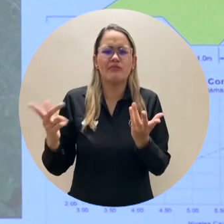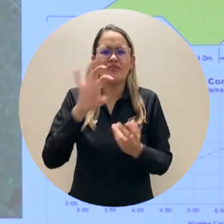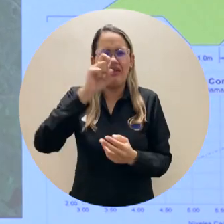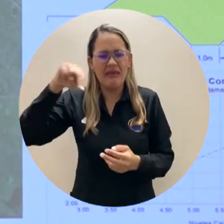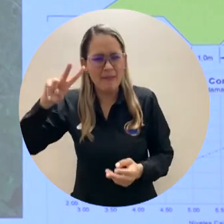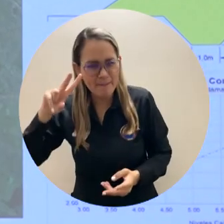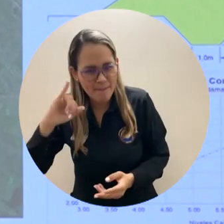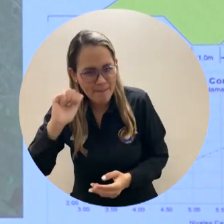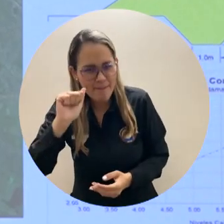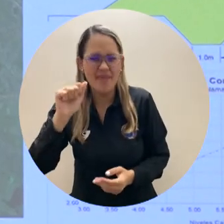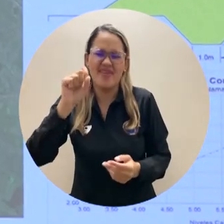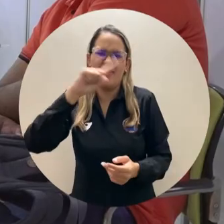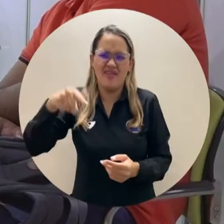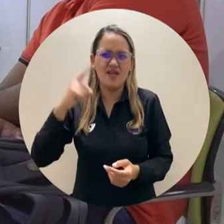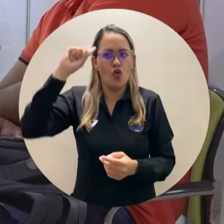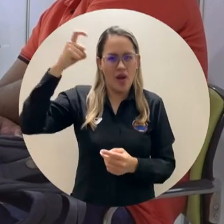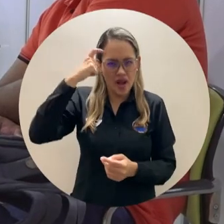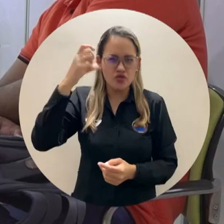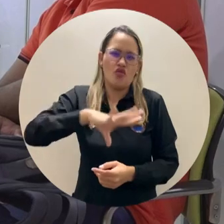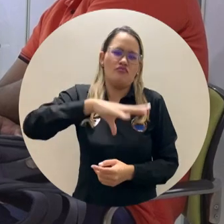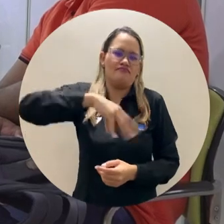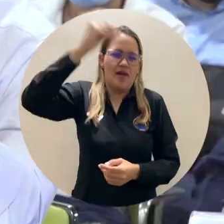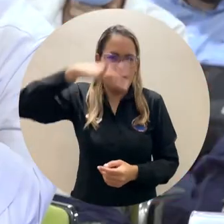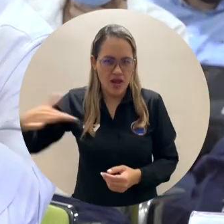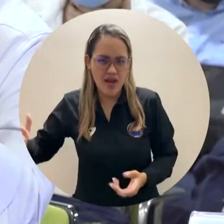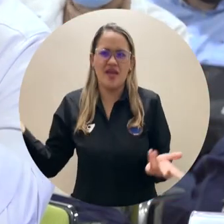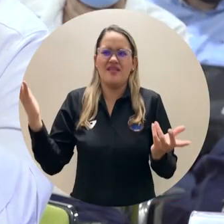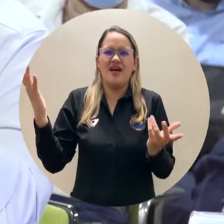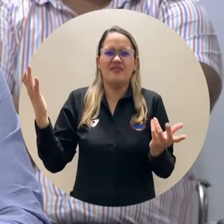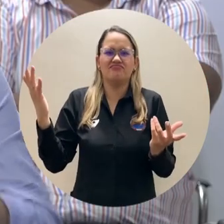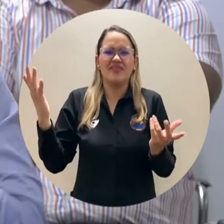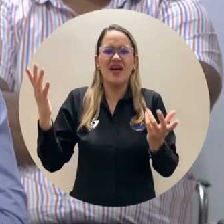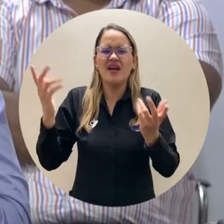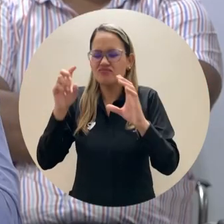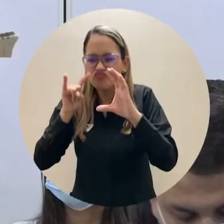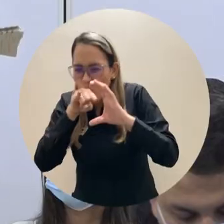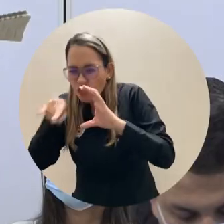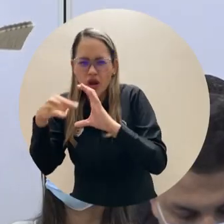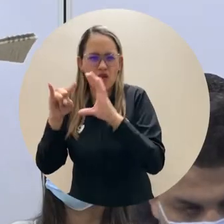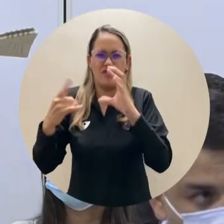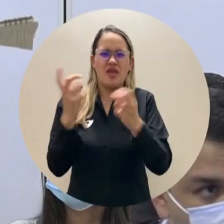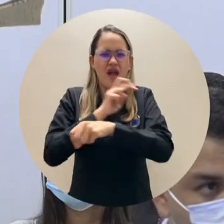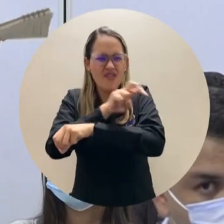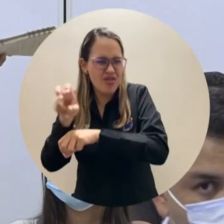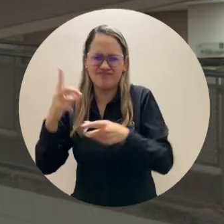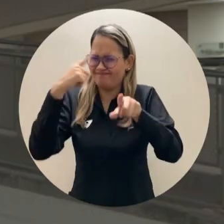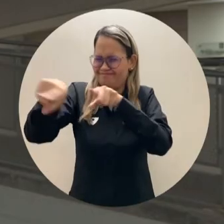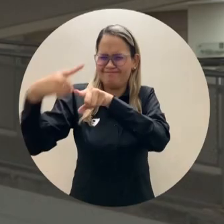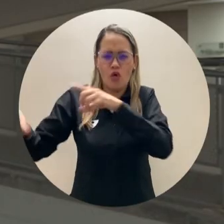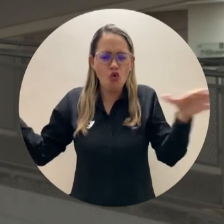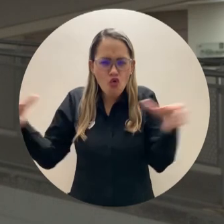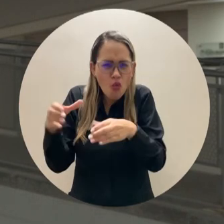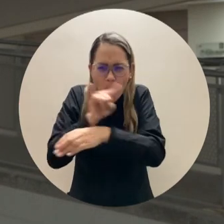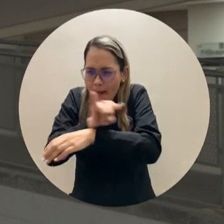de Gestión del Riesgo, Gobernación del Magdalena, Contraloría, Procuraduría, Alcaldes y veedores de Salamina y El Piñón. La